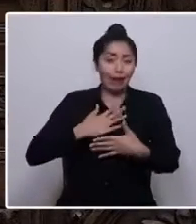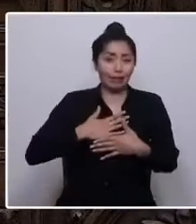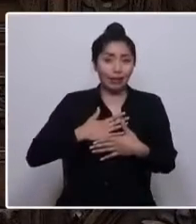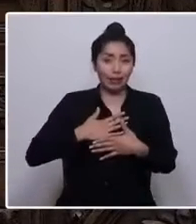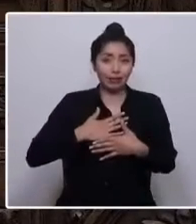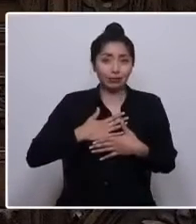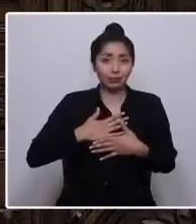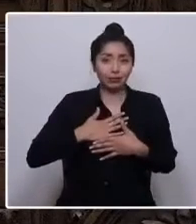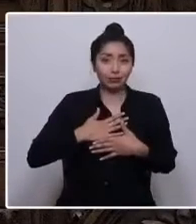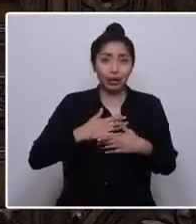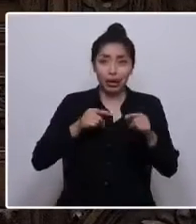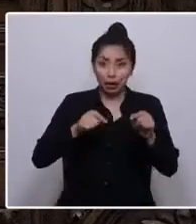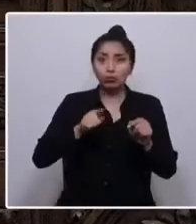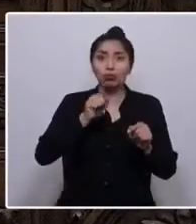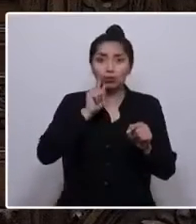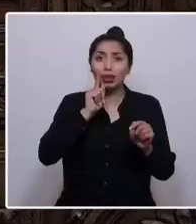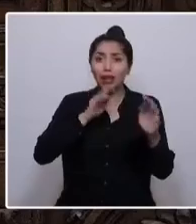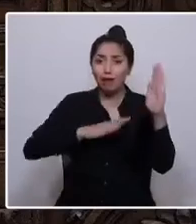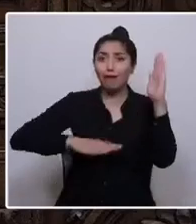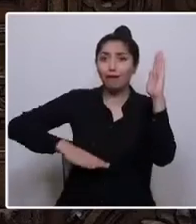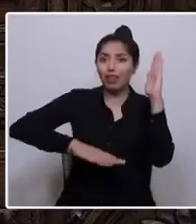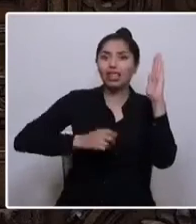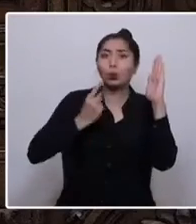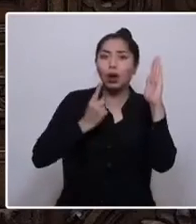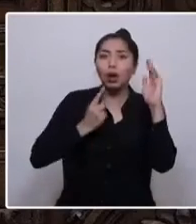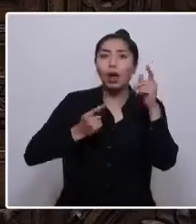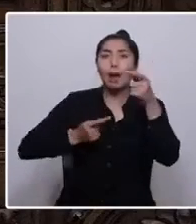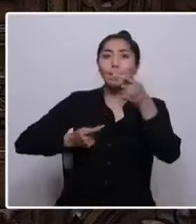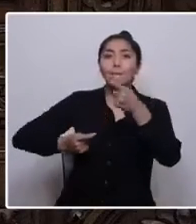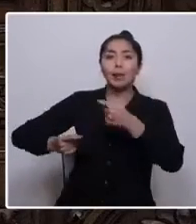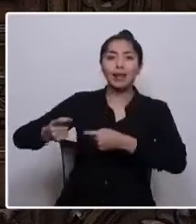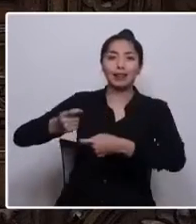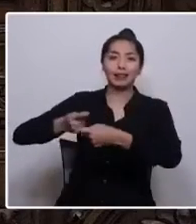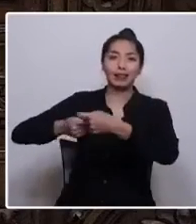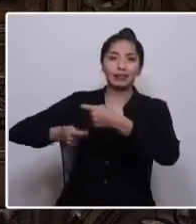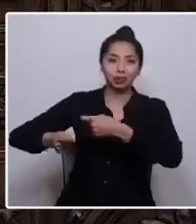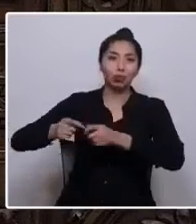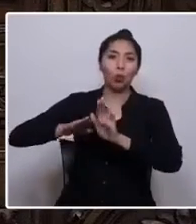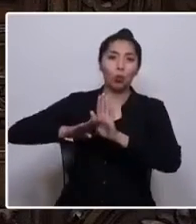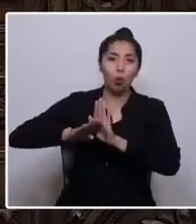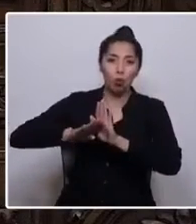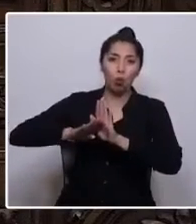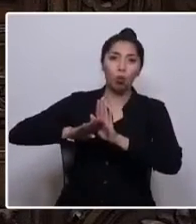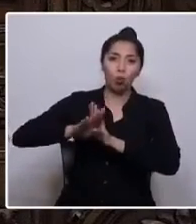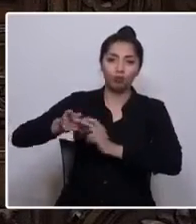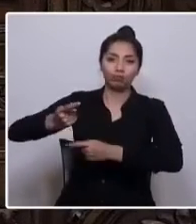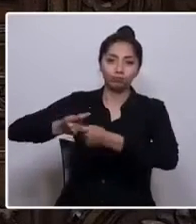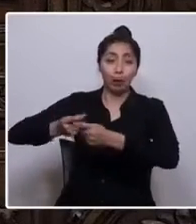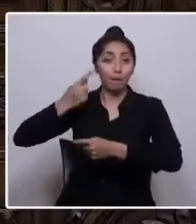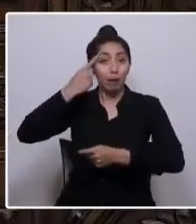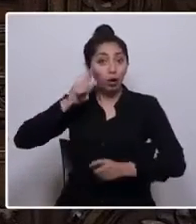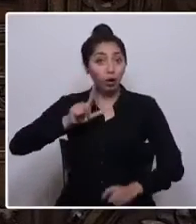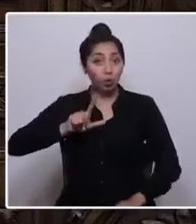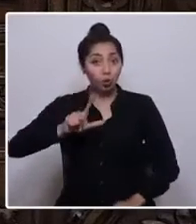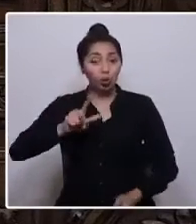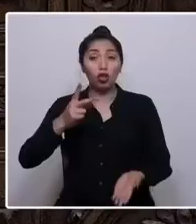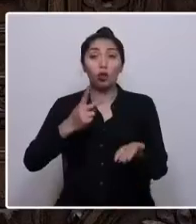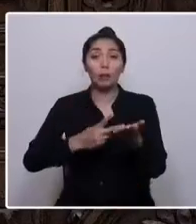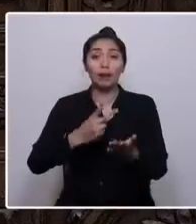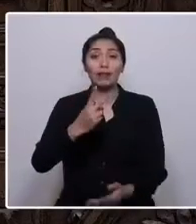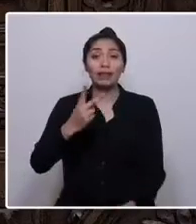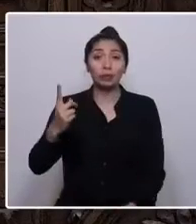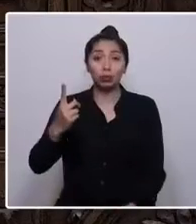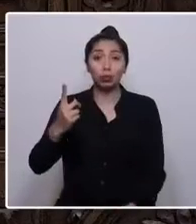que tiene una base, mercantilización. Sin embargo, en julio de 2021 se instala esta